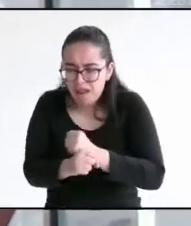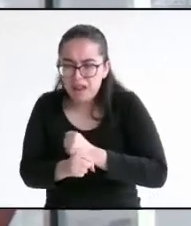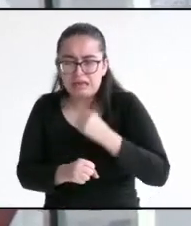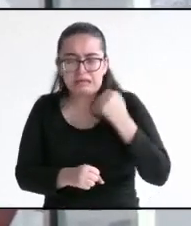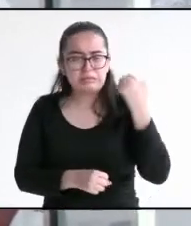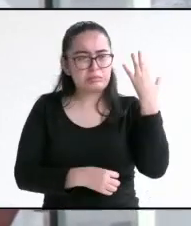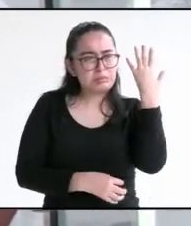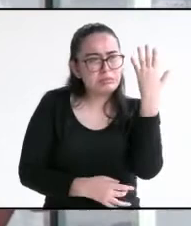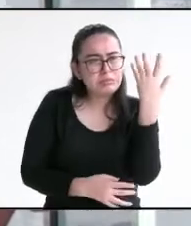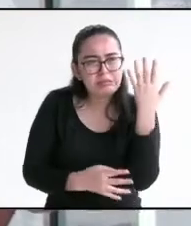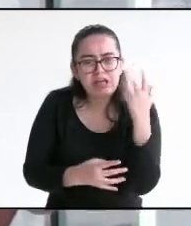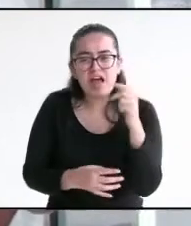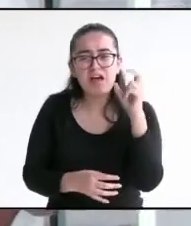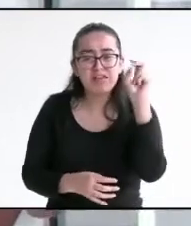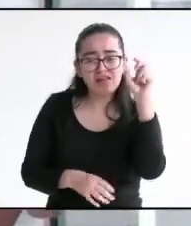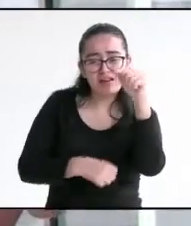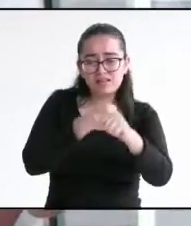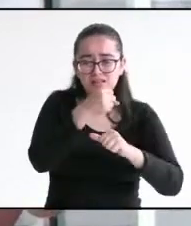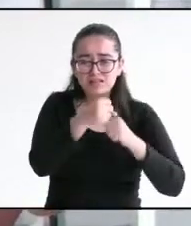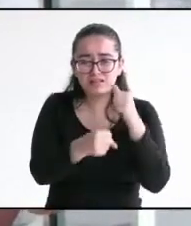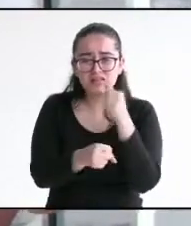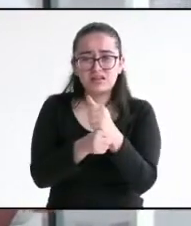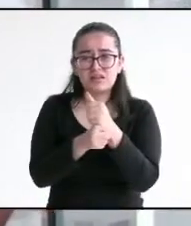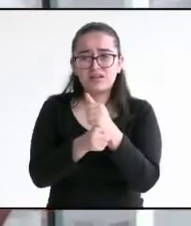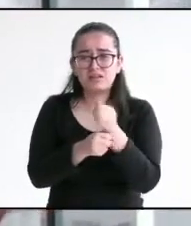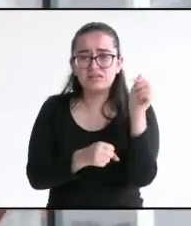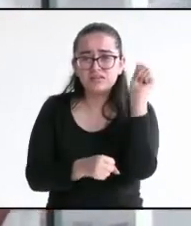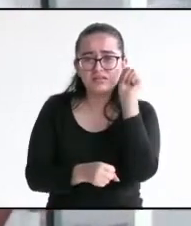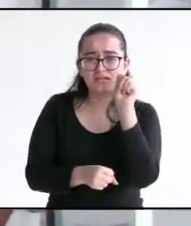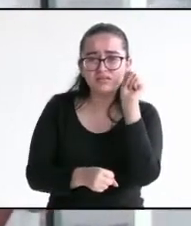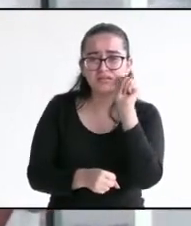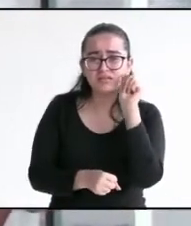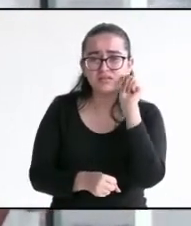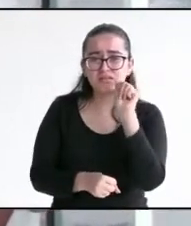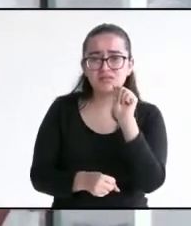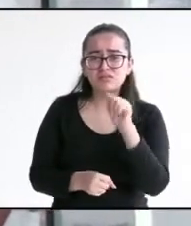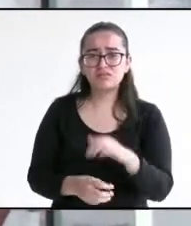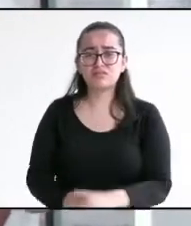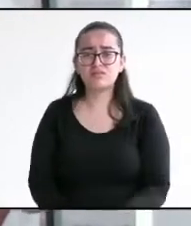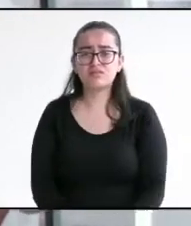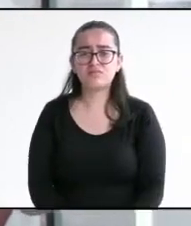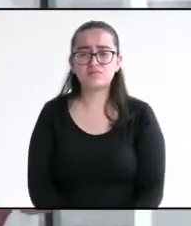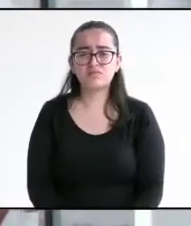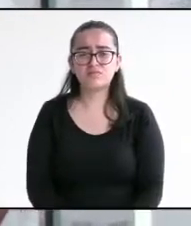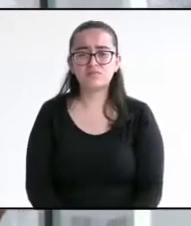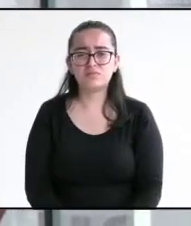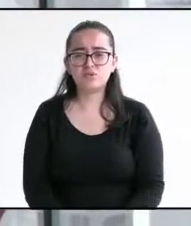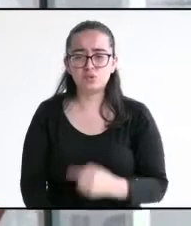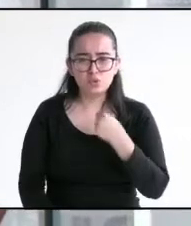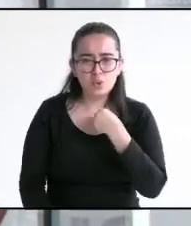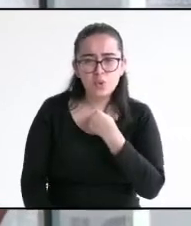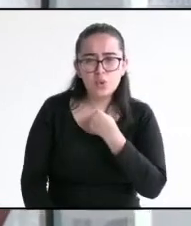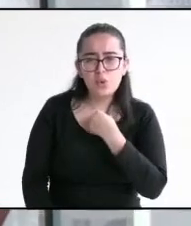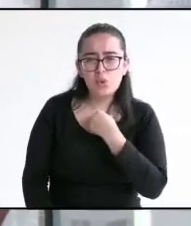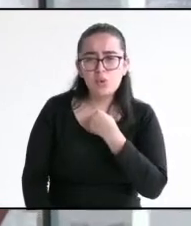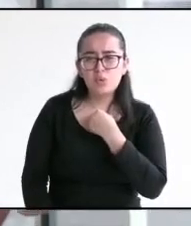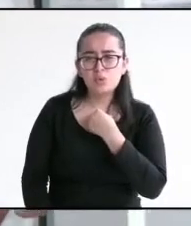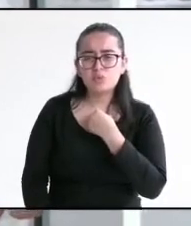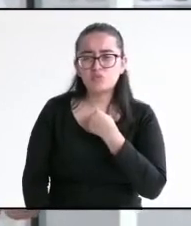años, tratando de generar mucha riqueza para poder combatir esa pobreza. Soy una persona